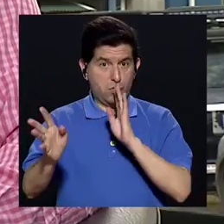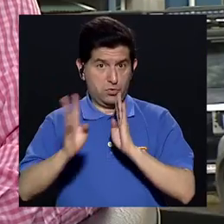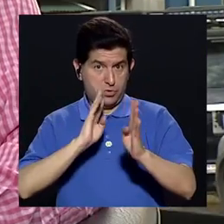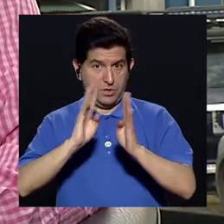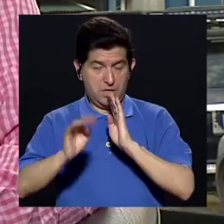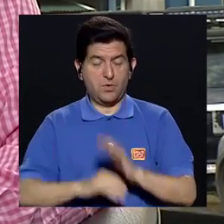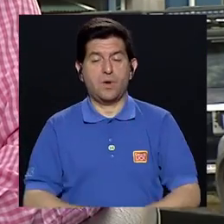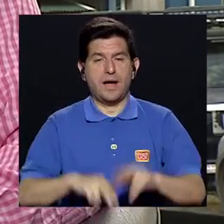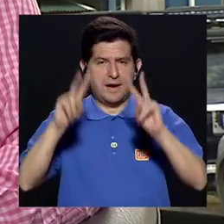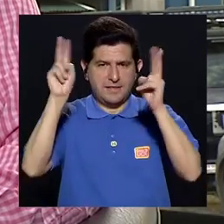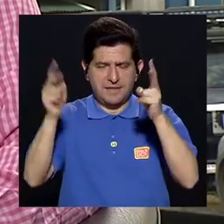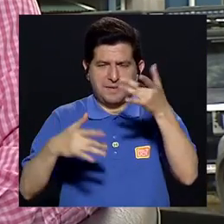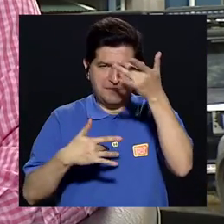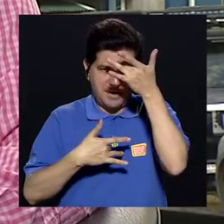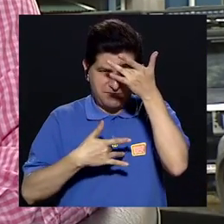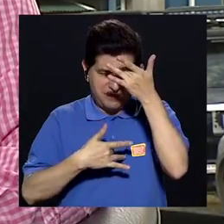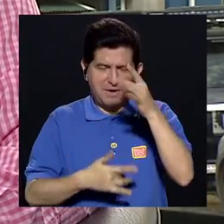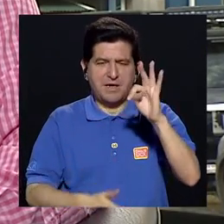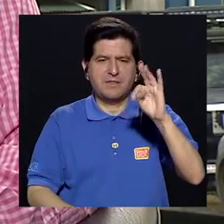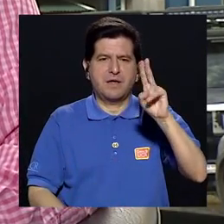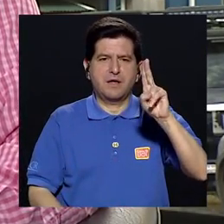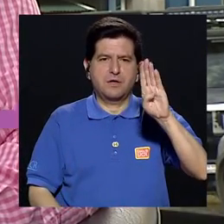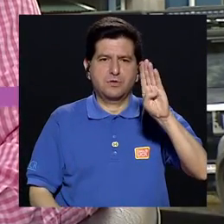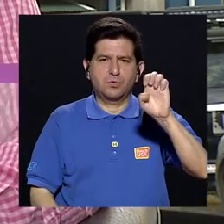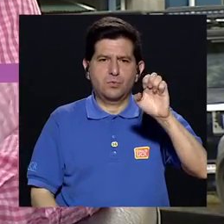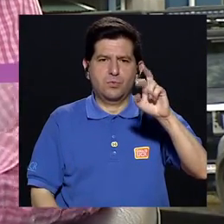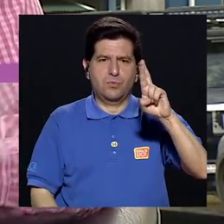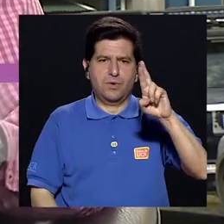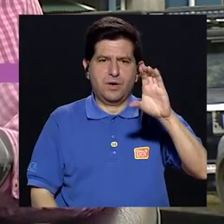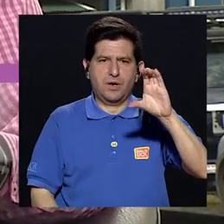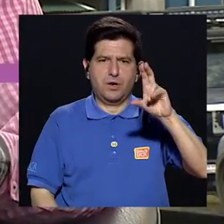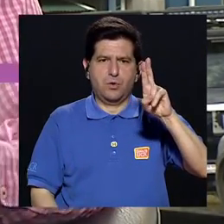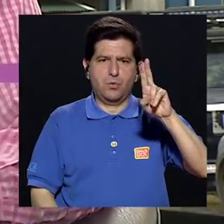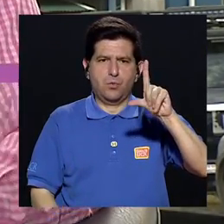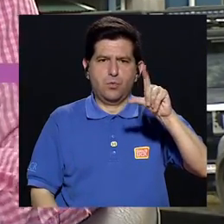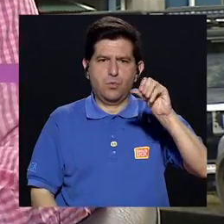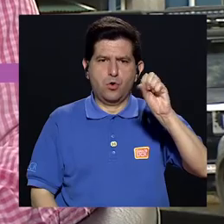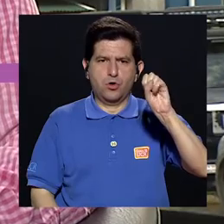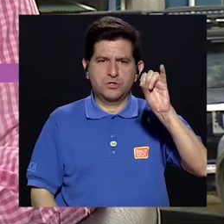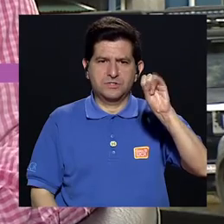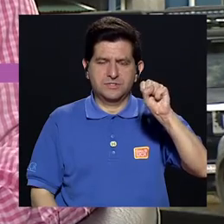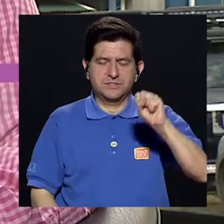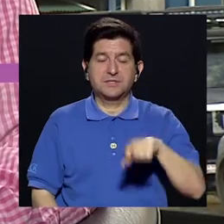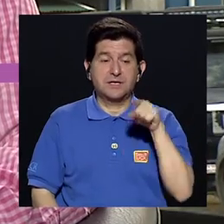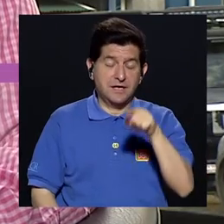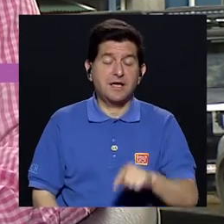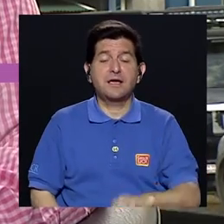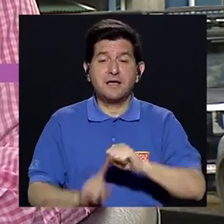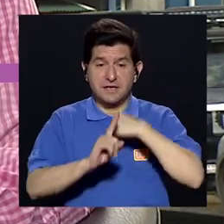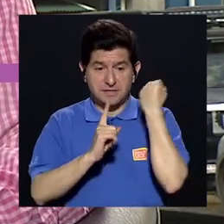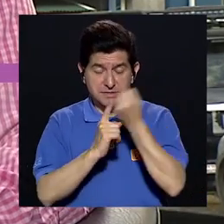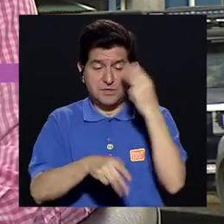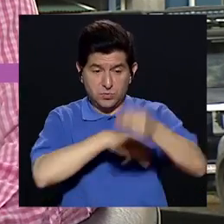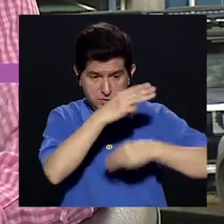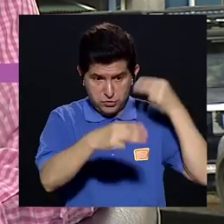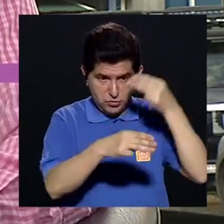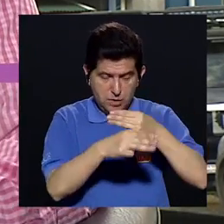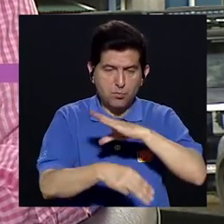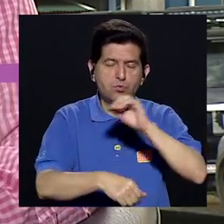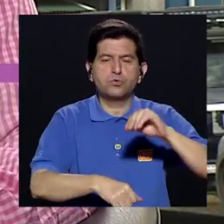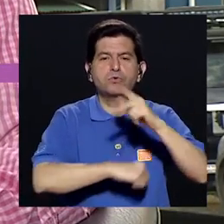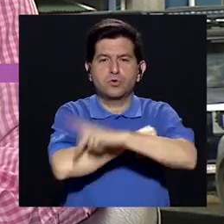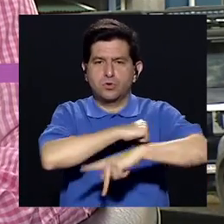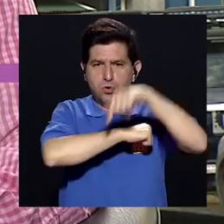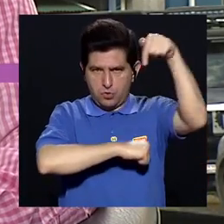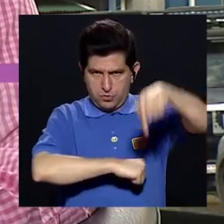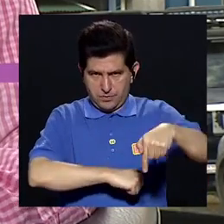Seguimos conversando Acerca del tema De la tuberculosis Y la realidad Que esta enfermedad Presenta Tanto a nivel mundial